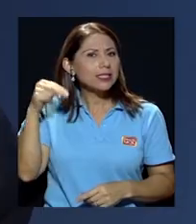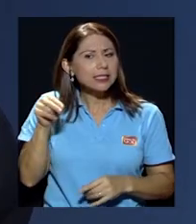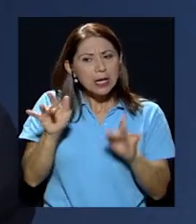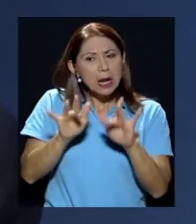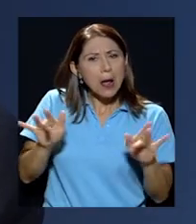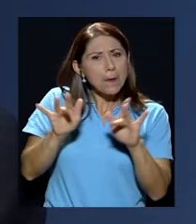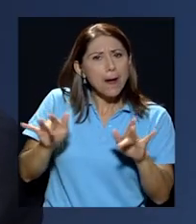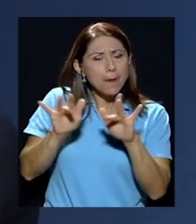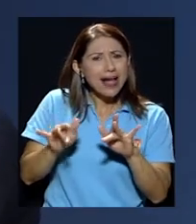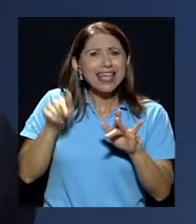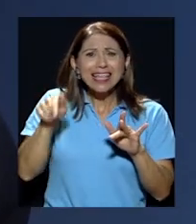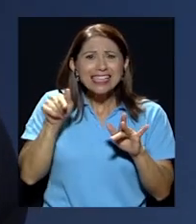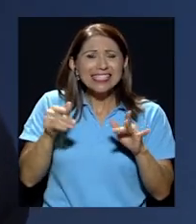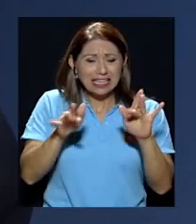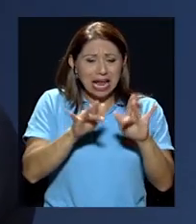decenas de cassettes